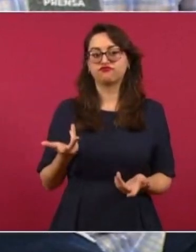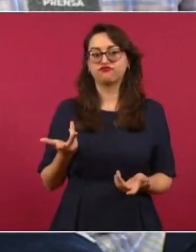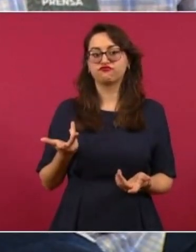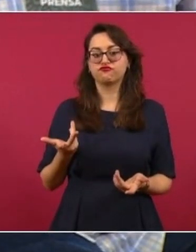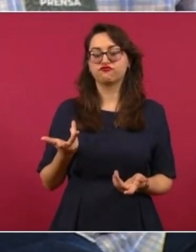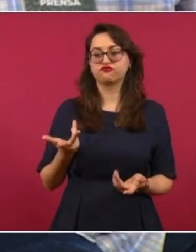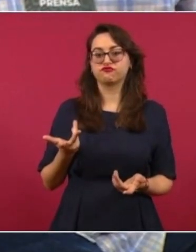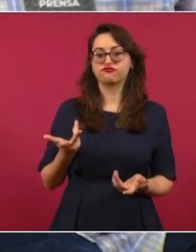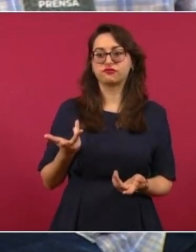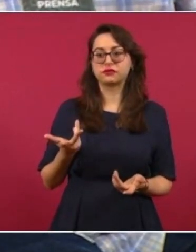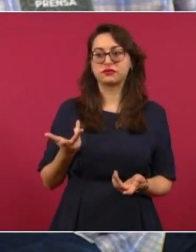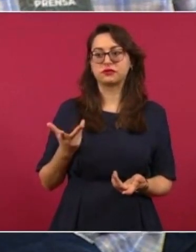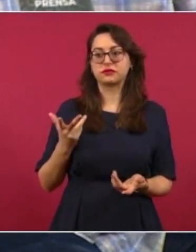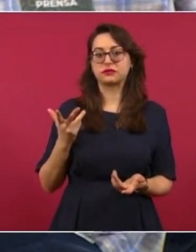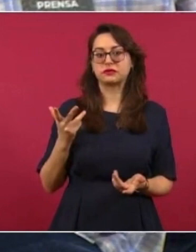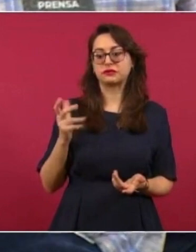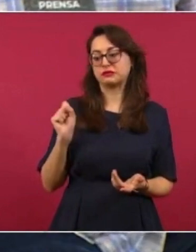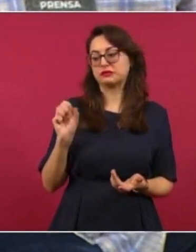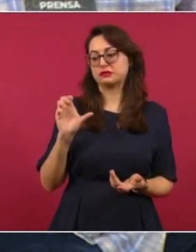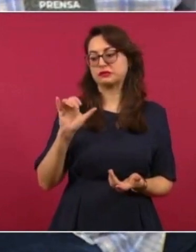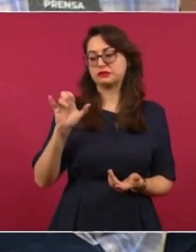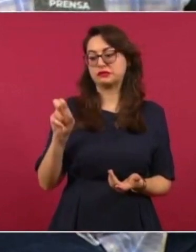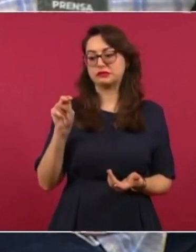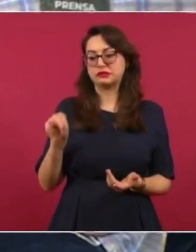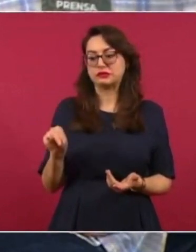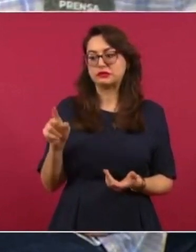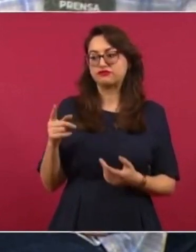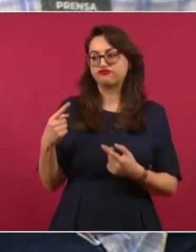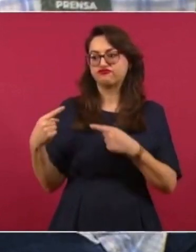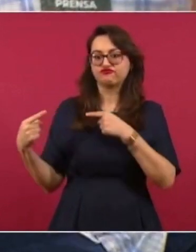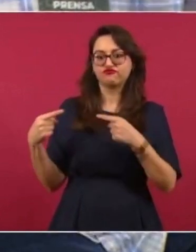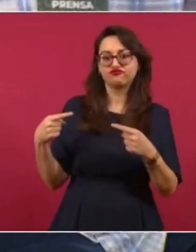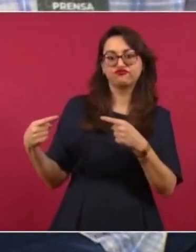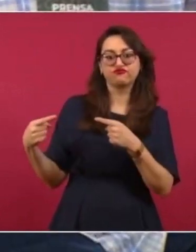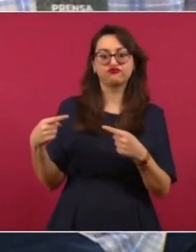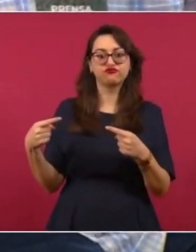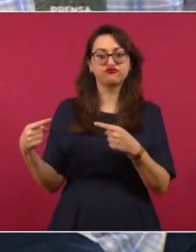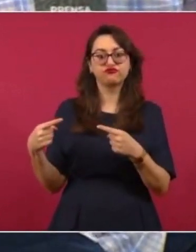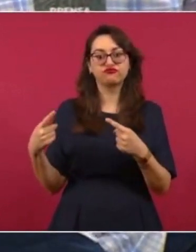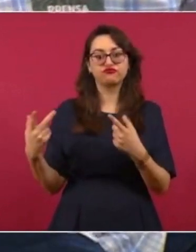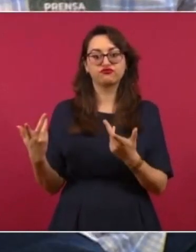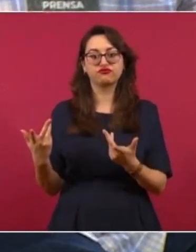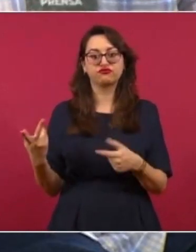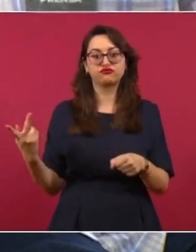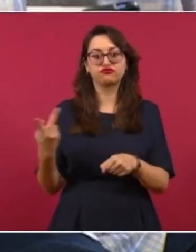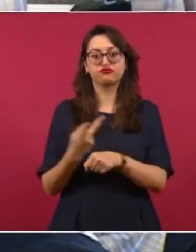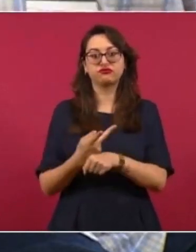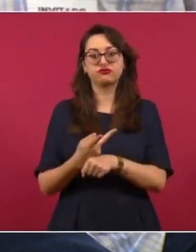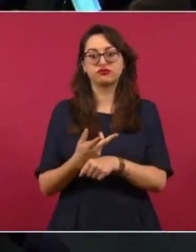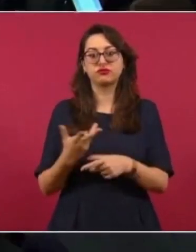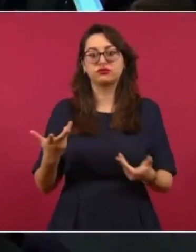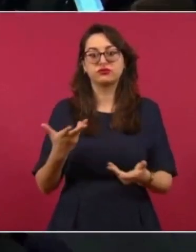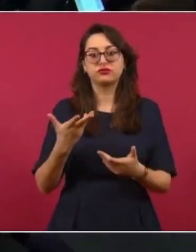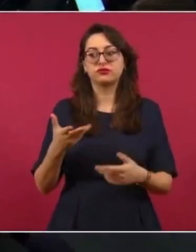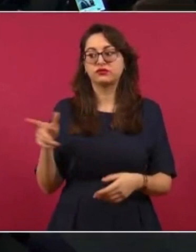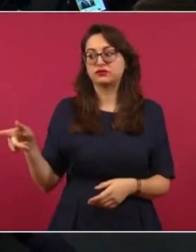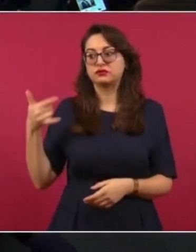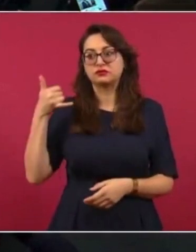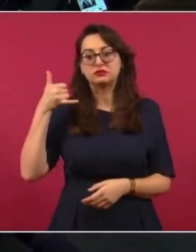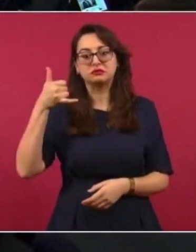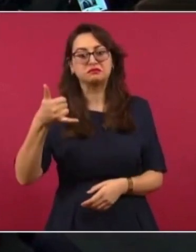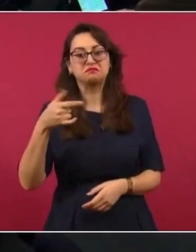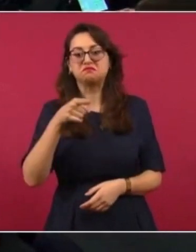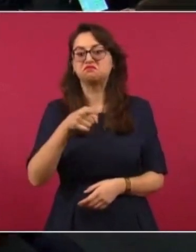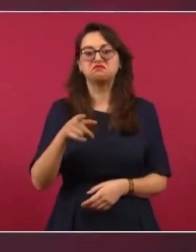entre el Ejecutivo y el Poder Judicial, si ni siquiera puede tomar una llamada de los ministros. De manera